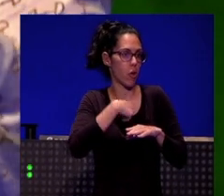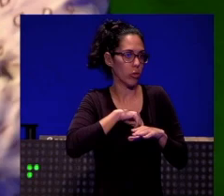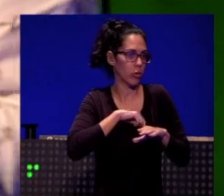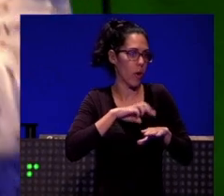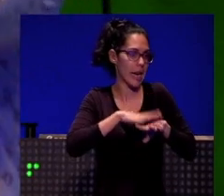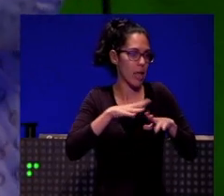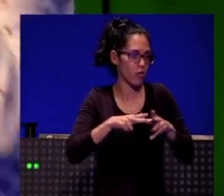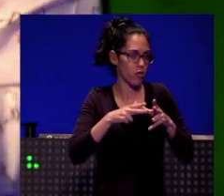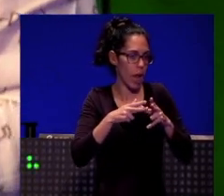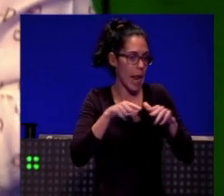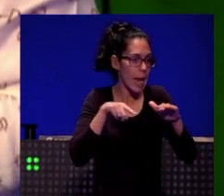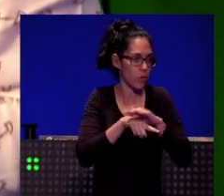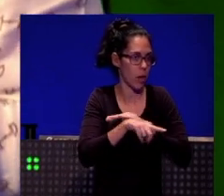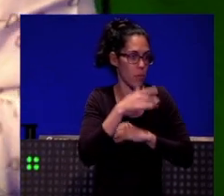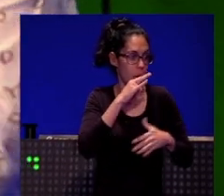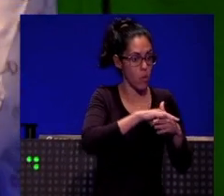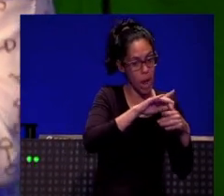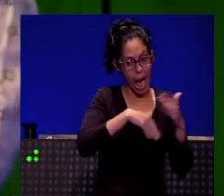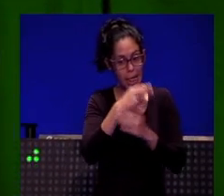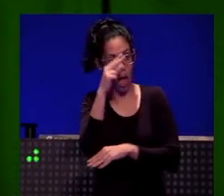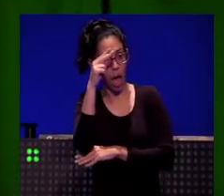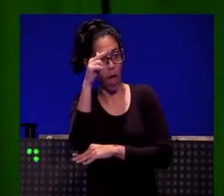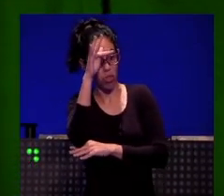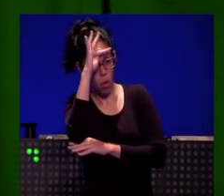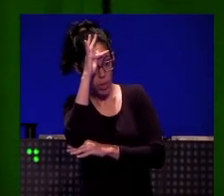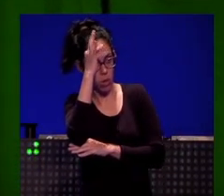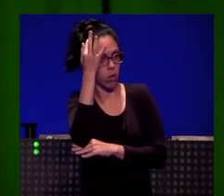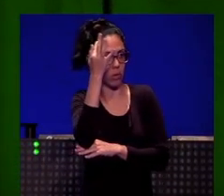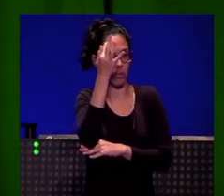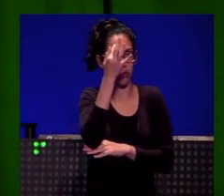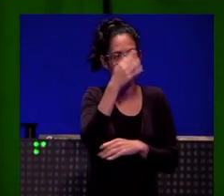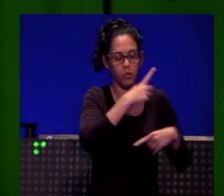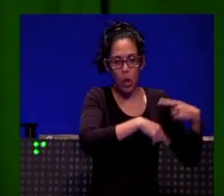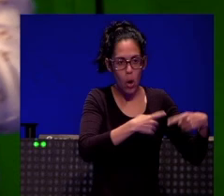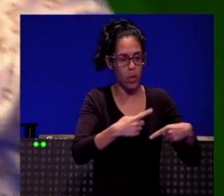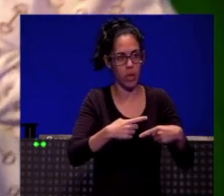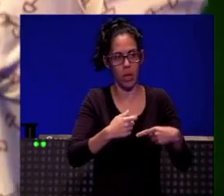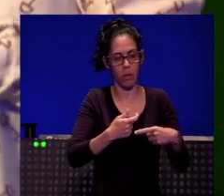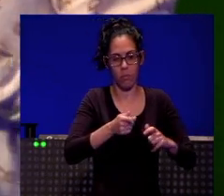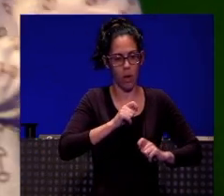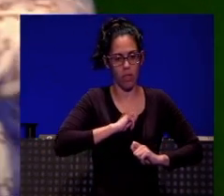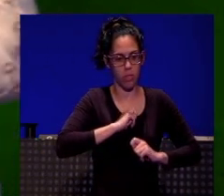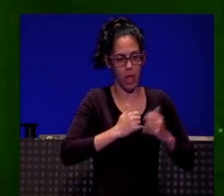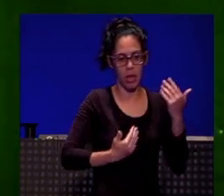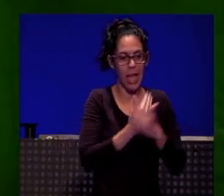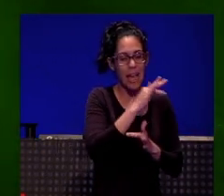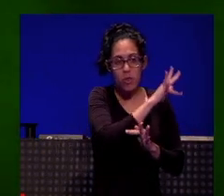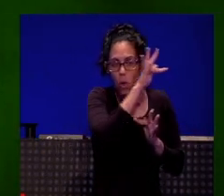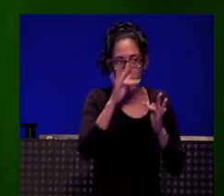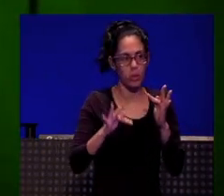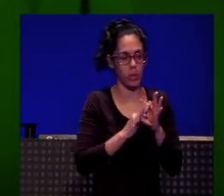sociales porque si no de lunes a domingo allí 24-7 a lo mejor me volvería todavía un poco más loca de lo que ya